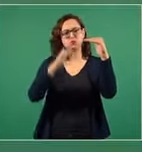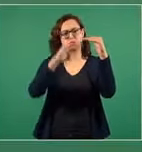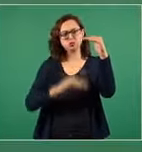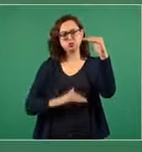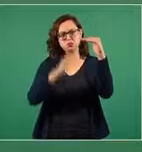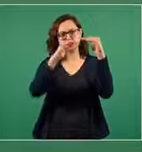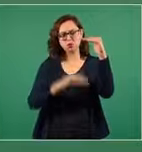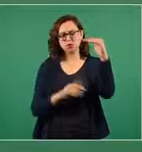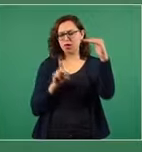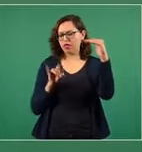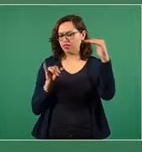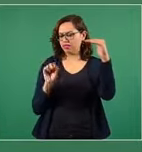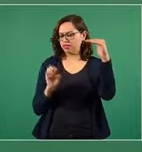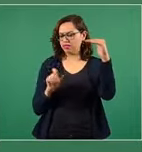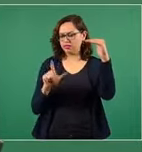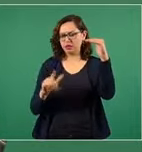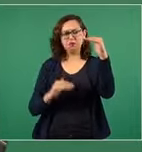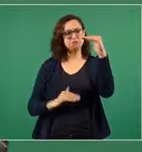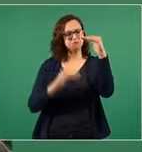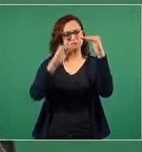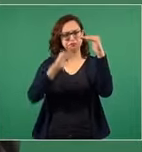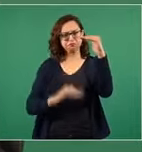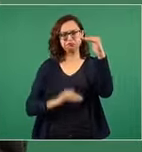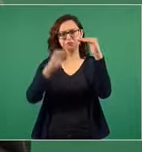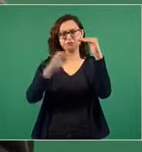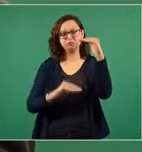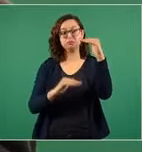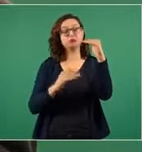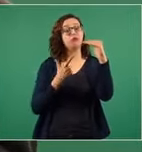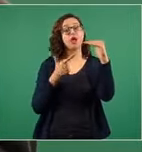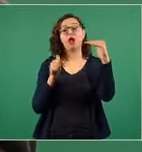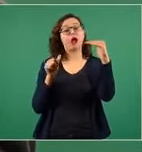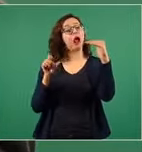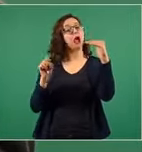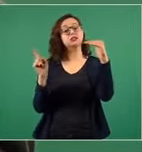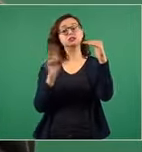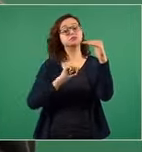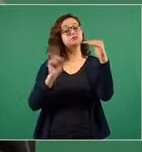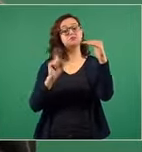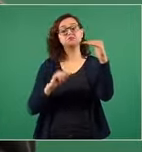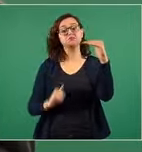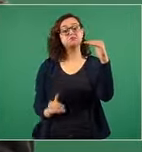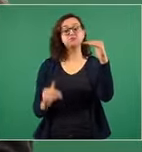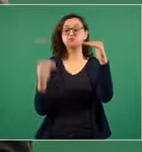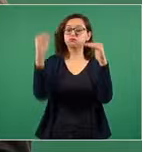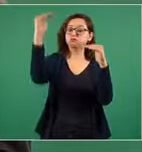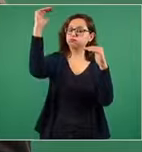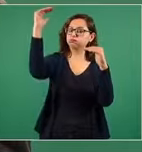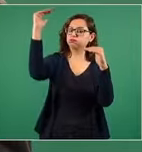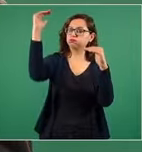del diésel se mantiene abajo de la inflación pero el gas hasta las nubes